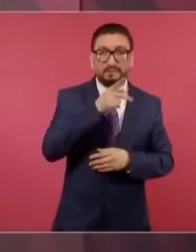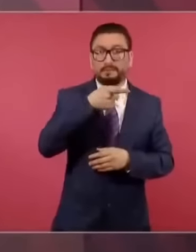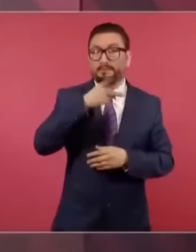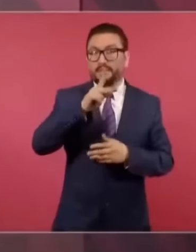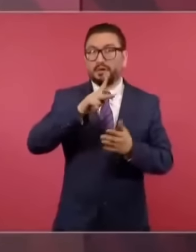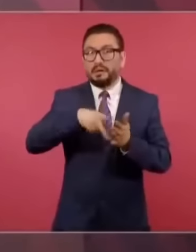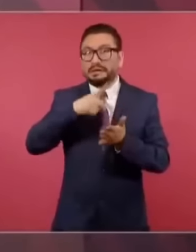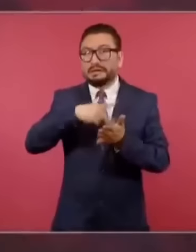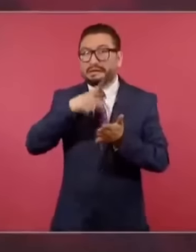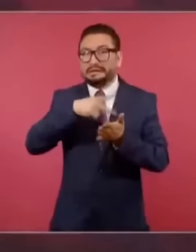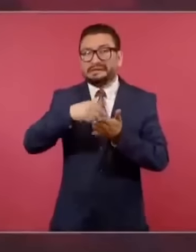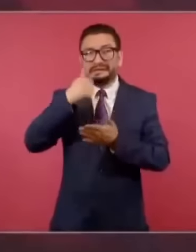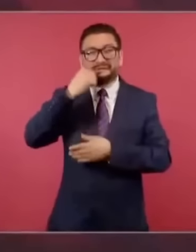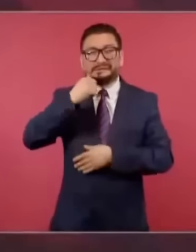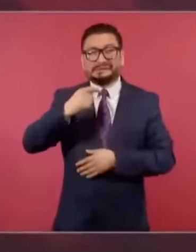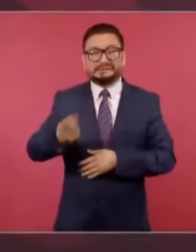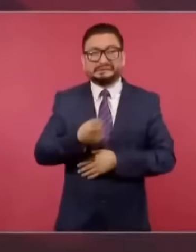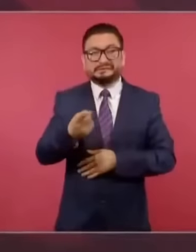toda la vida.